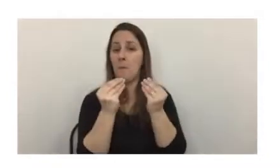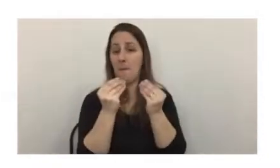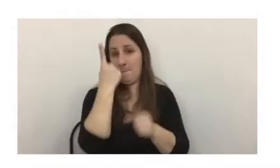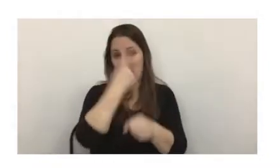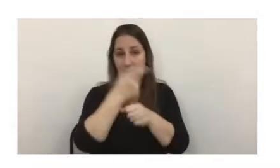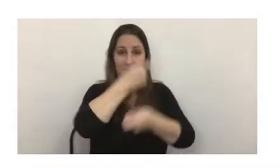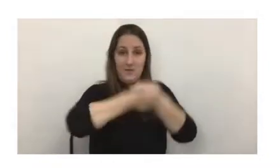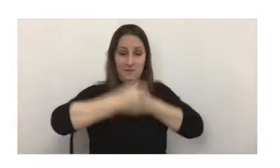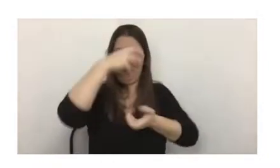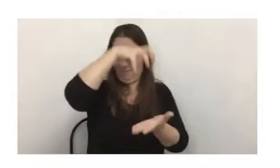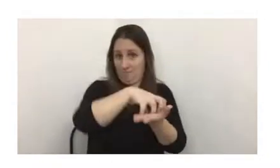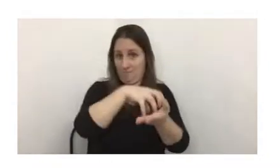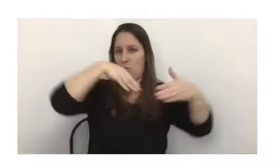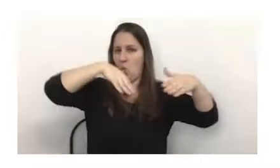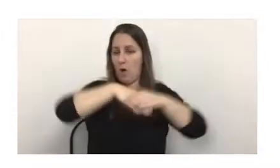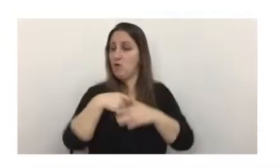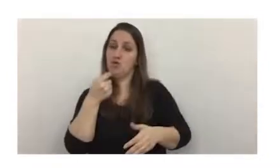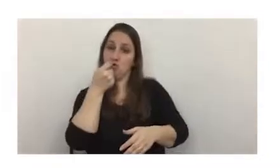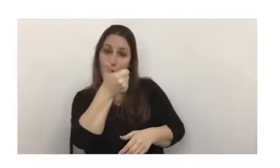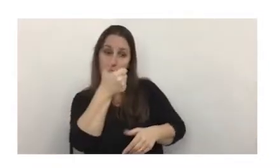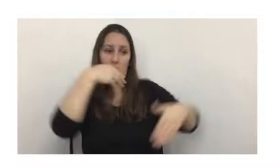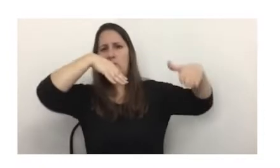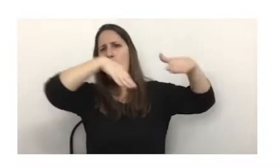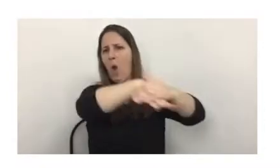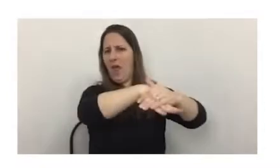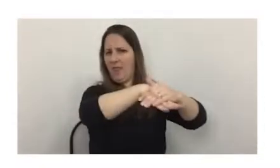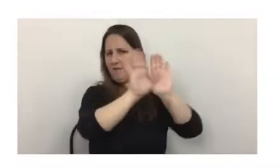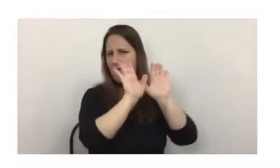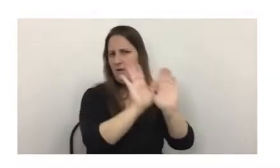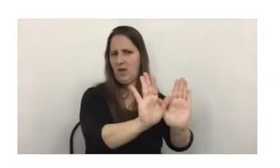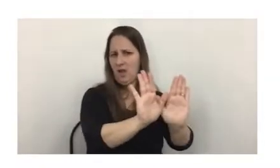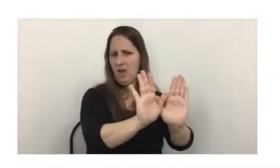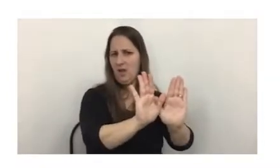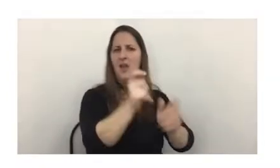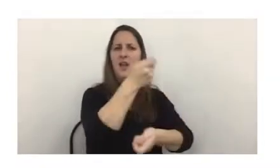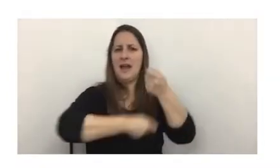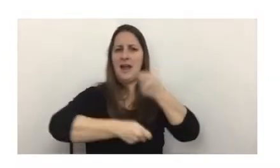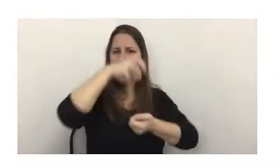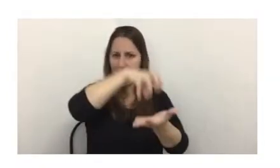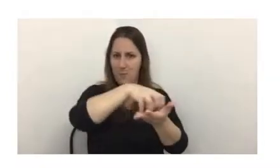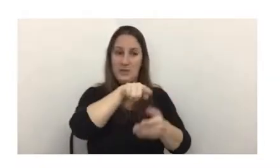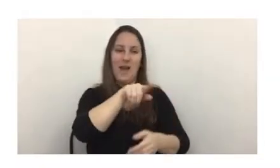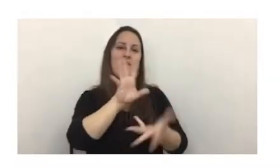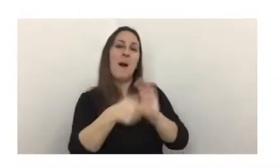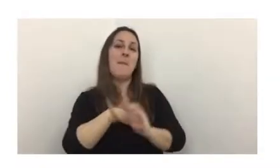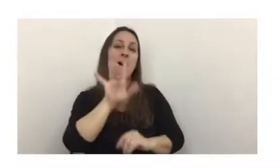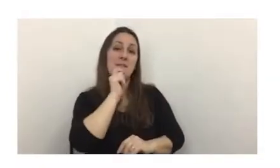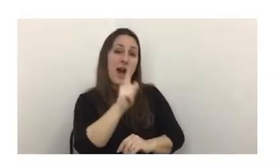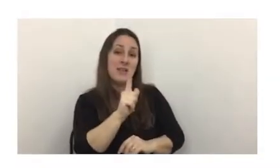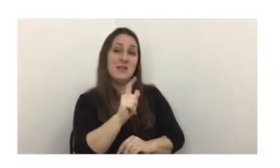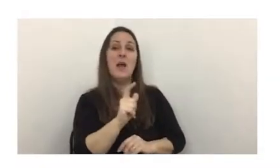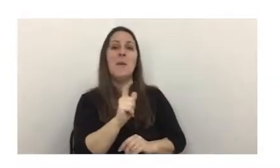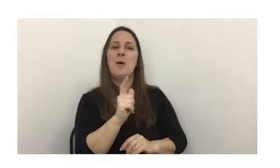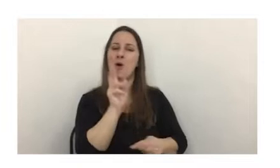antes, en el exchange, comprar la criptomoneda queda almacenada en esta plataforma Esta es la forma más sencilla, pero tal vez la forma más